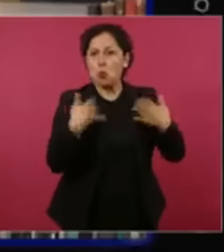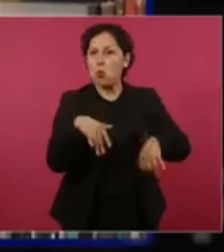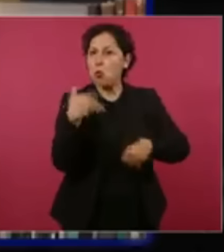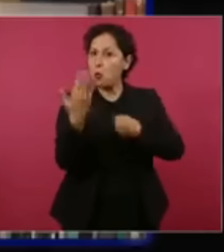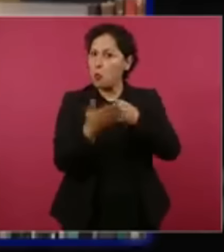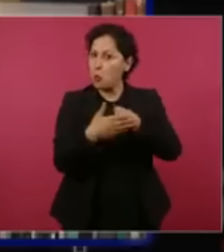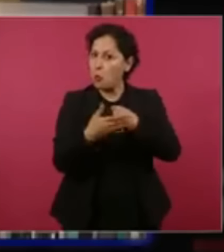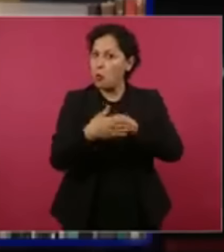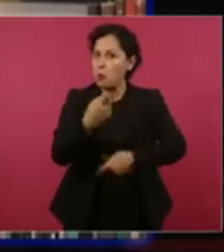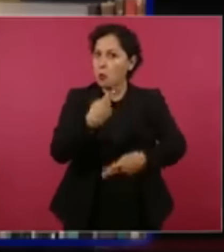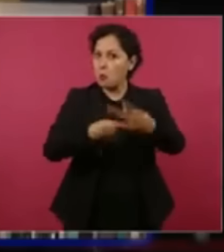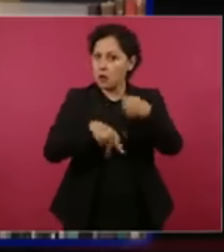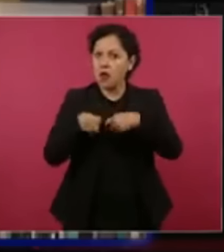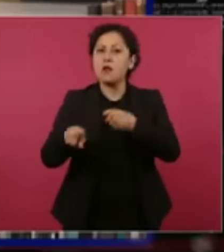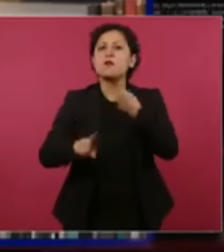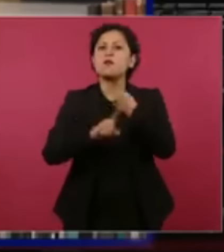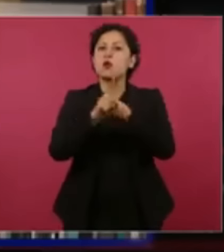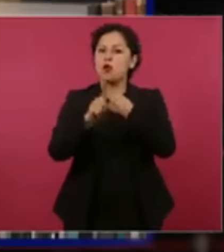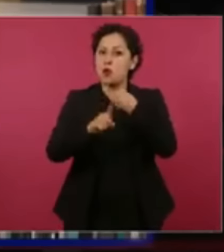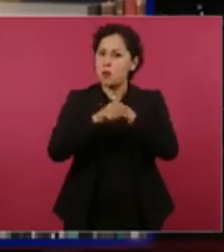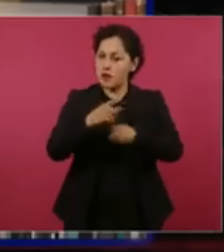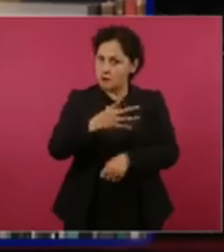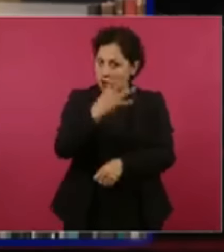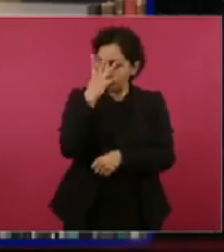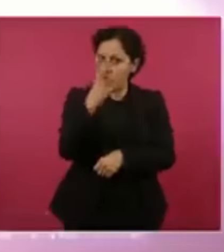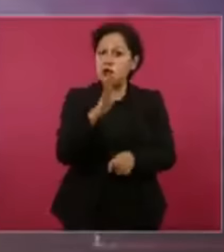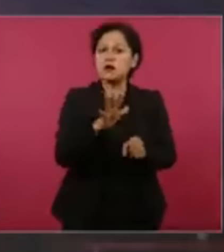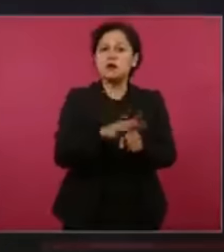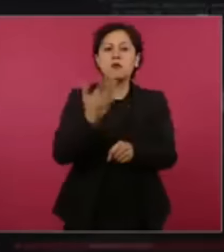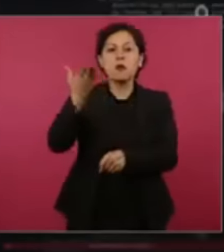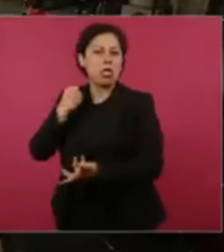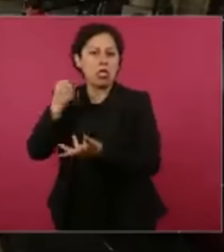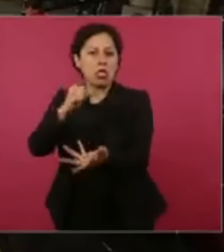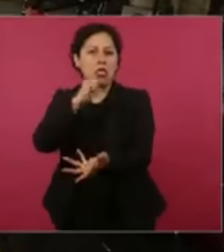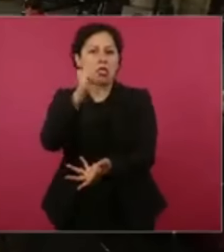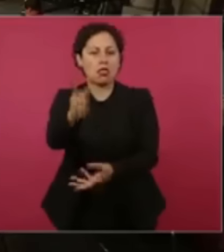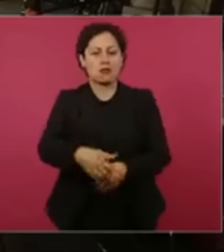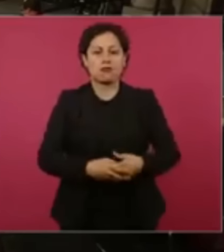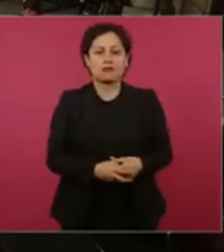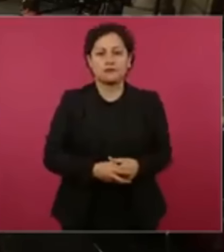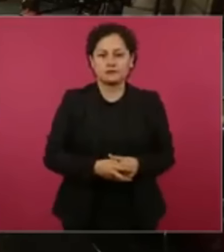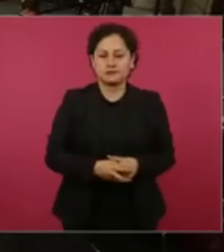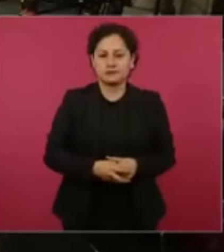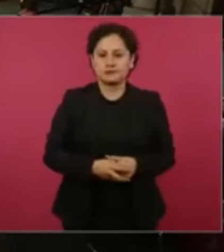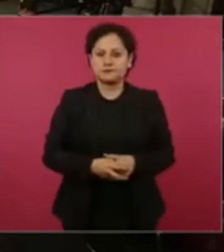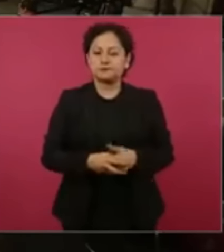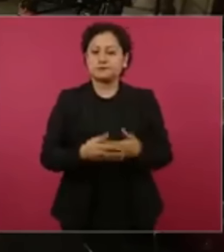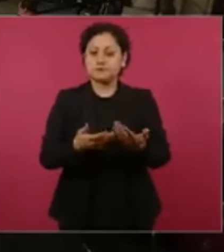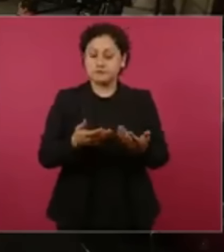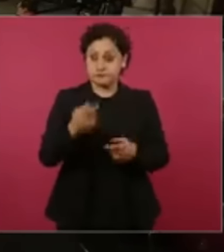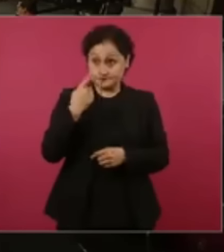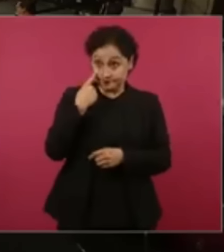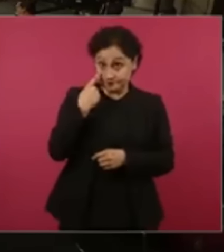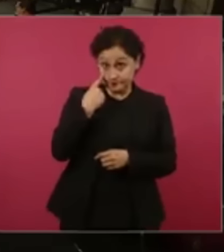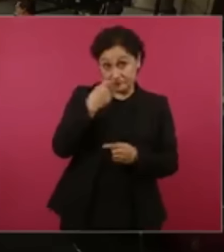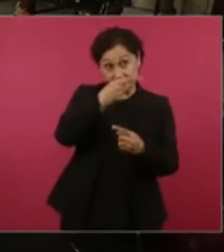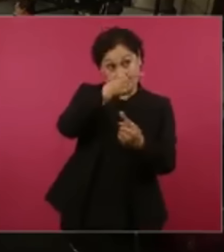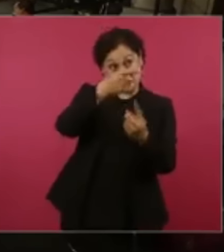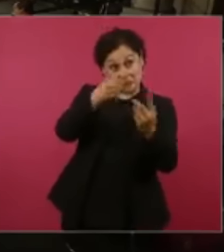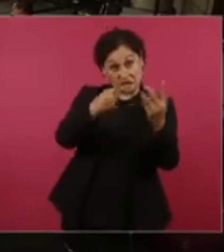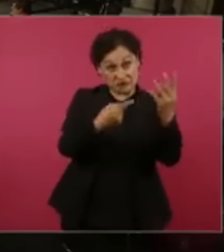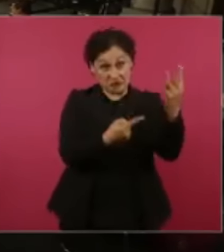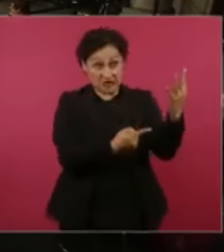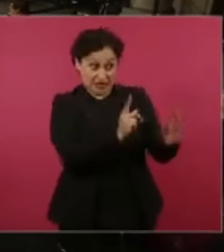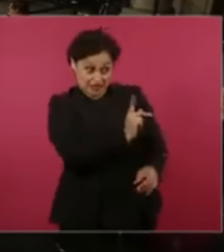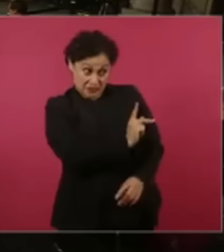por abandono, falta de inversión en transmisión y distribución. Bueno, todos ellos, en promedio, ganan